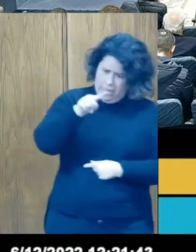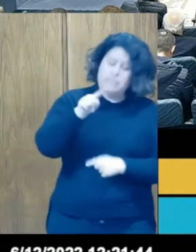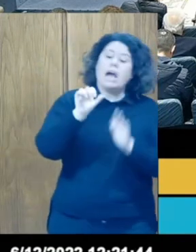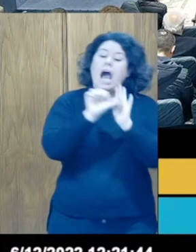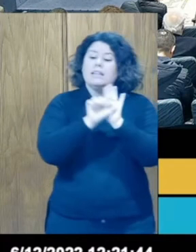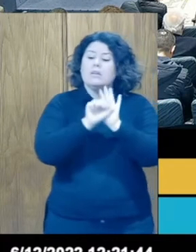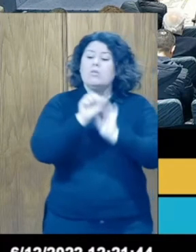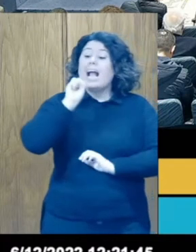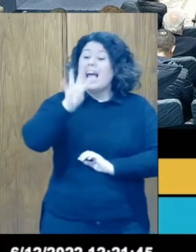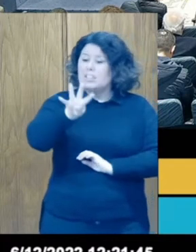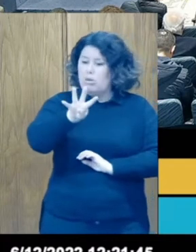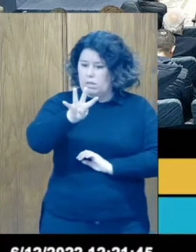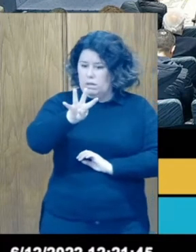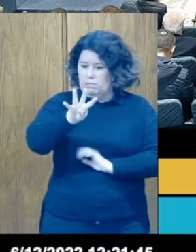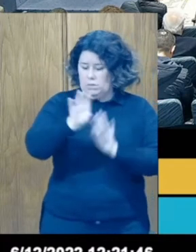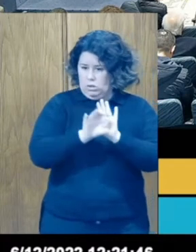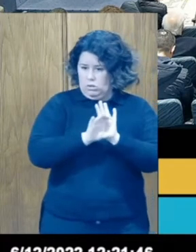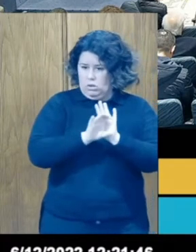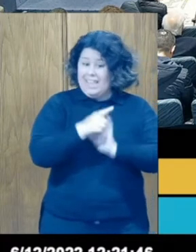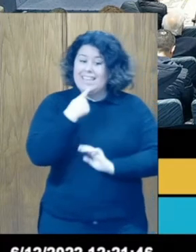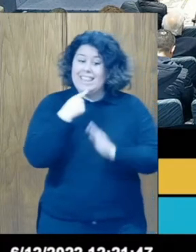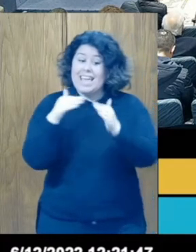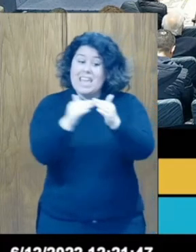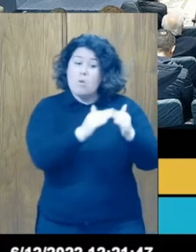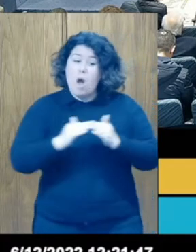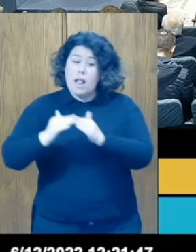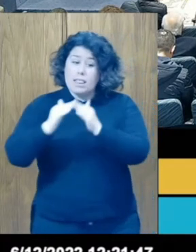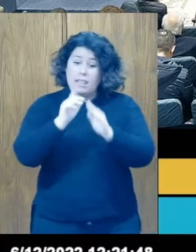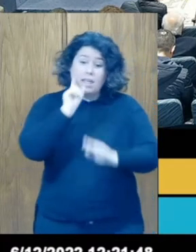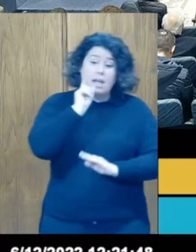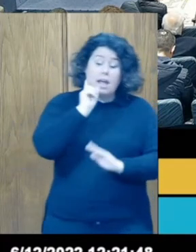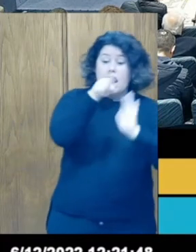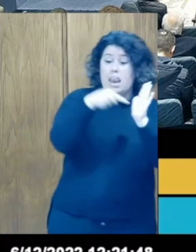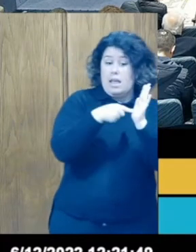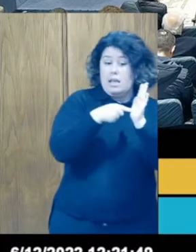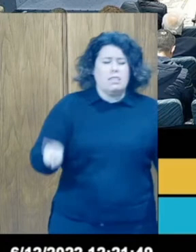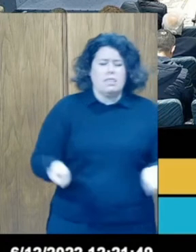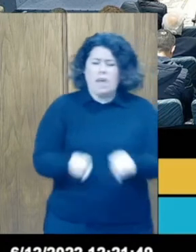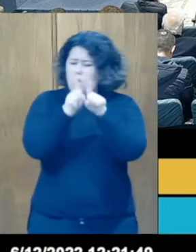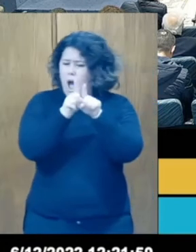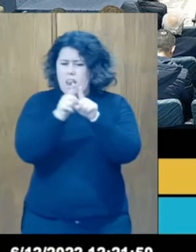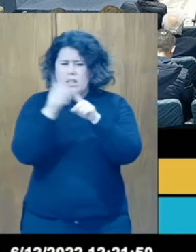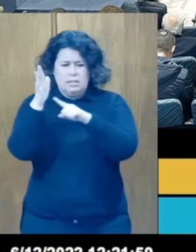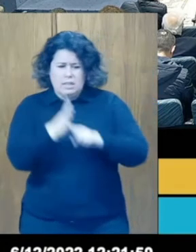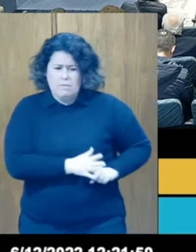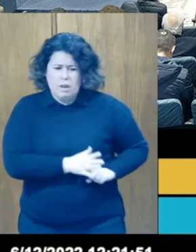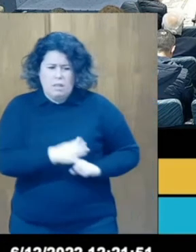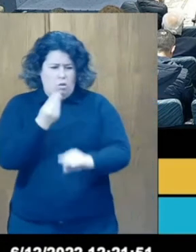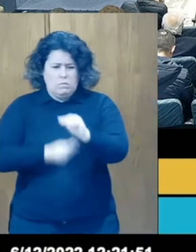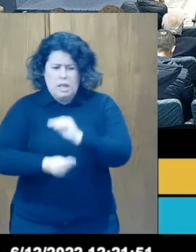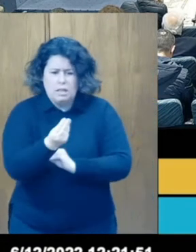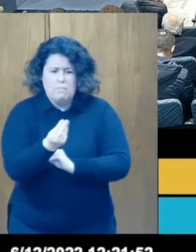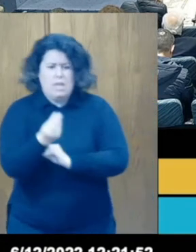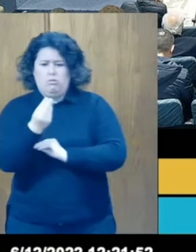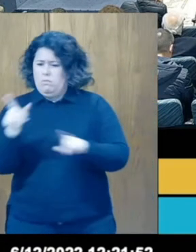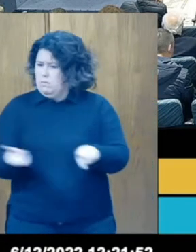Española expresa la igualdad ante la ley sin que pueda prevalecer discriminación alguna por razón de nacimiento. Da la